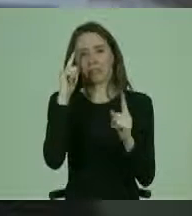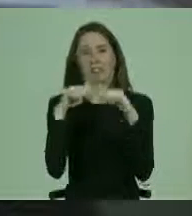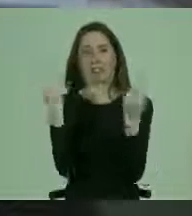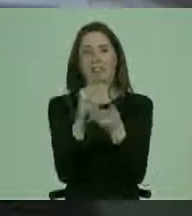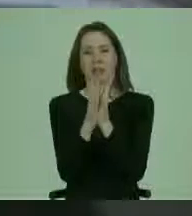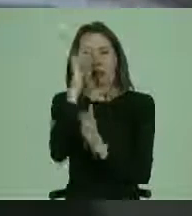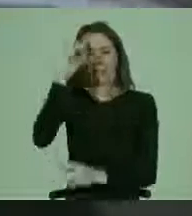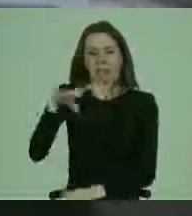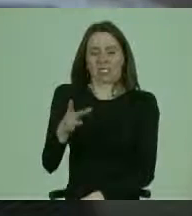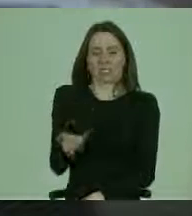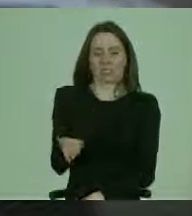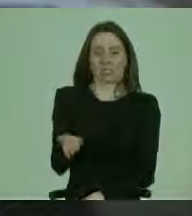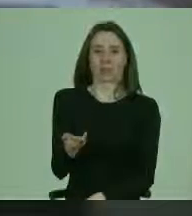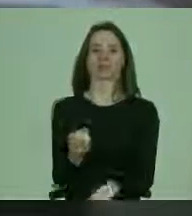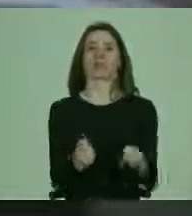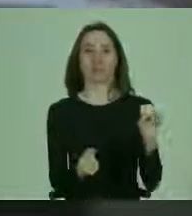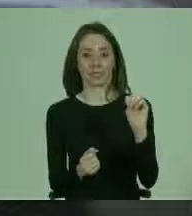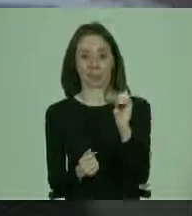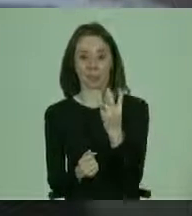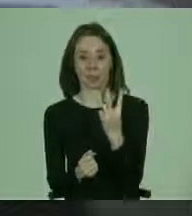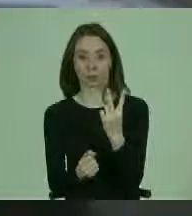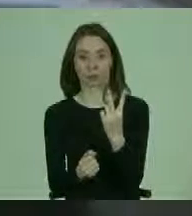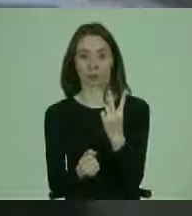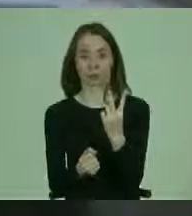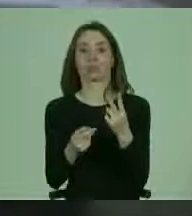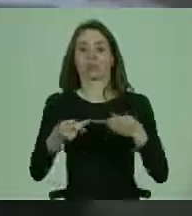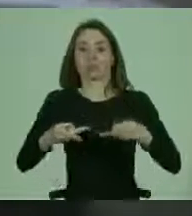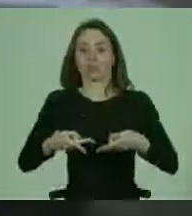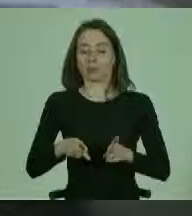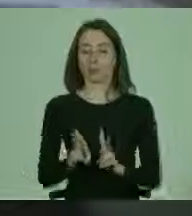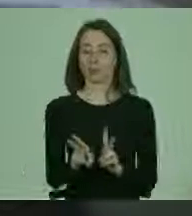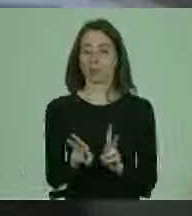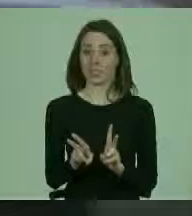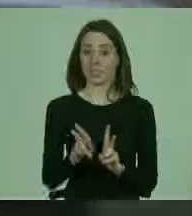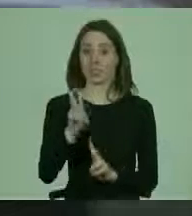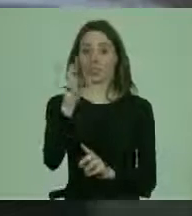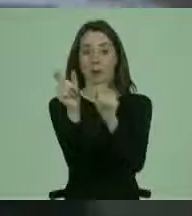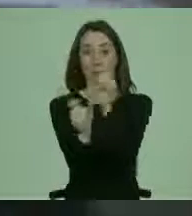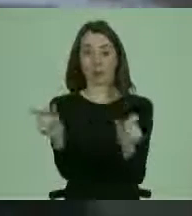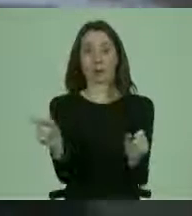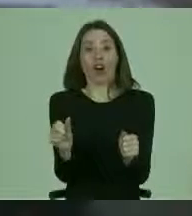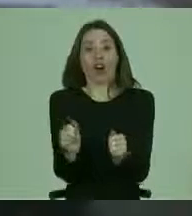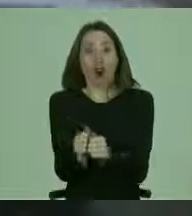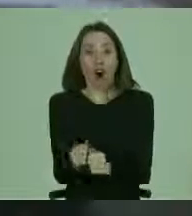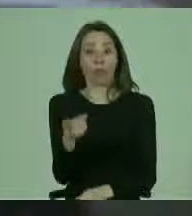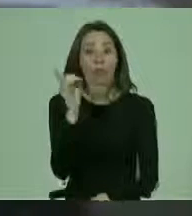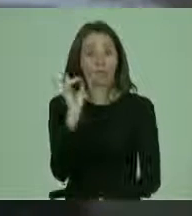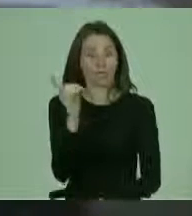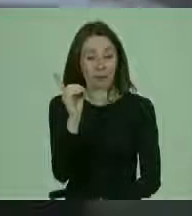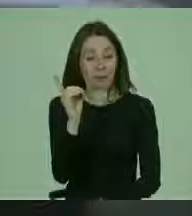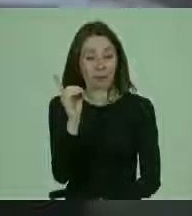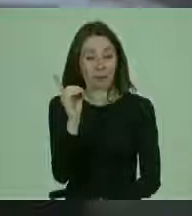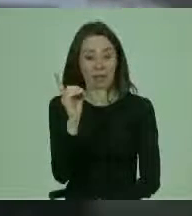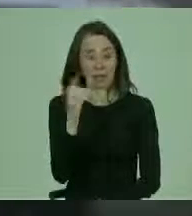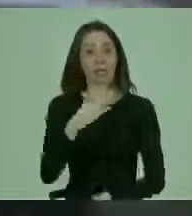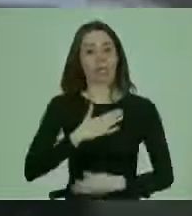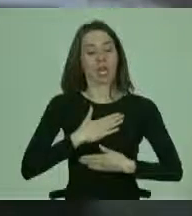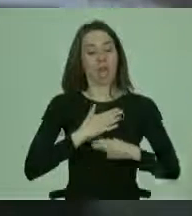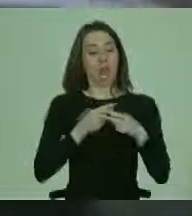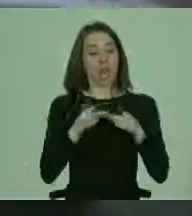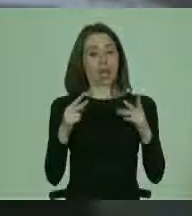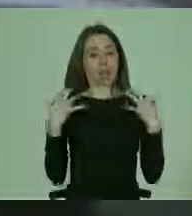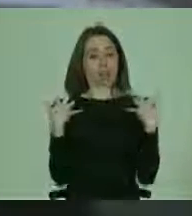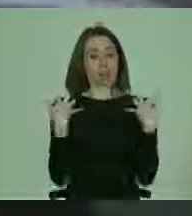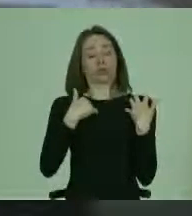todos. En segundo lugar, el derecho de las personas con discapacidad a decidir de manera libre y